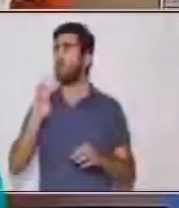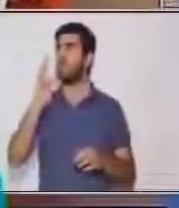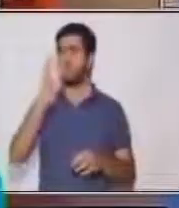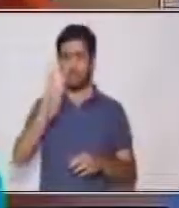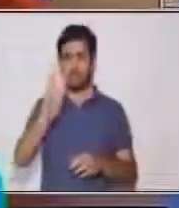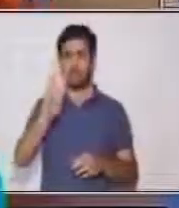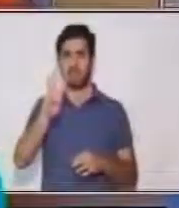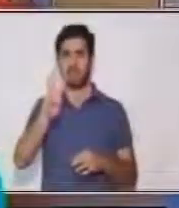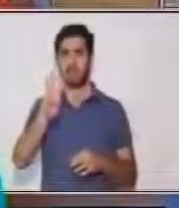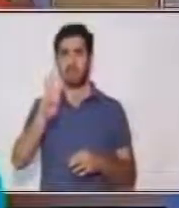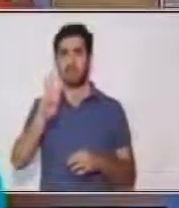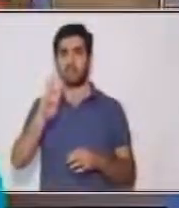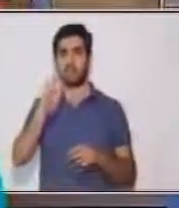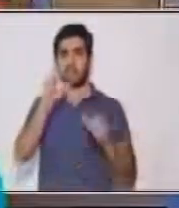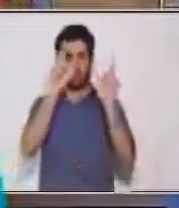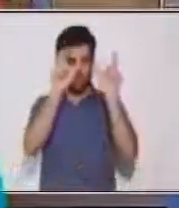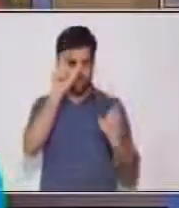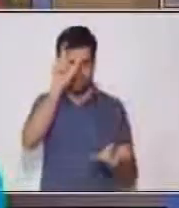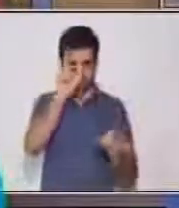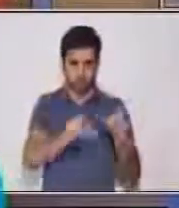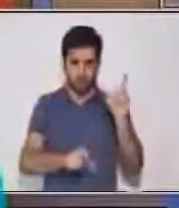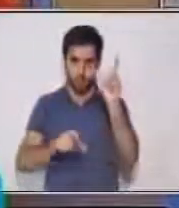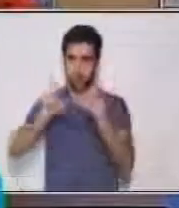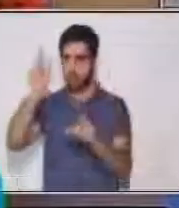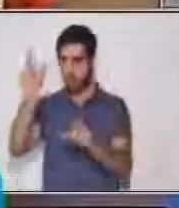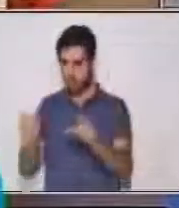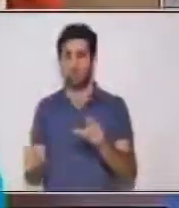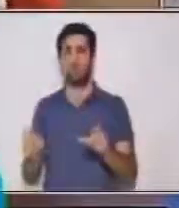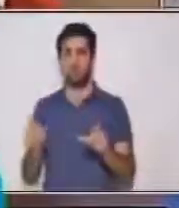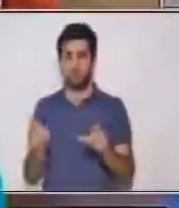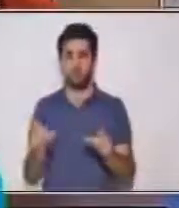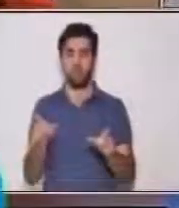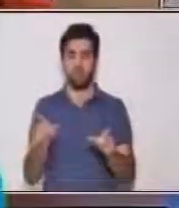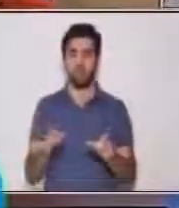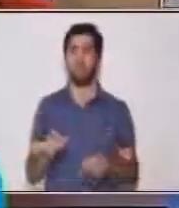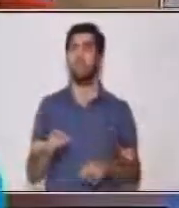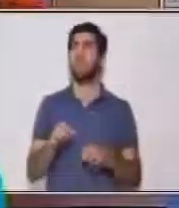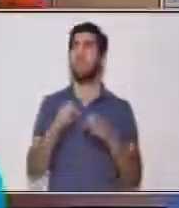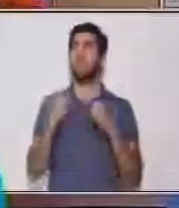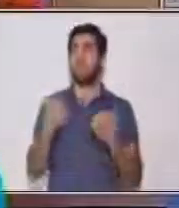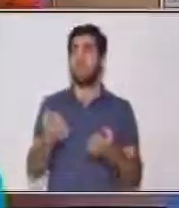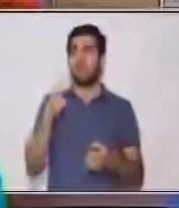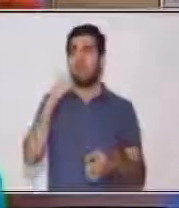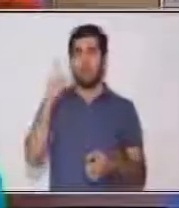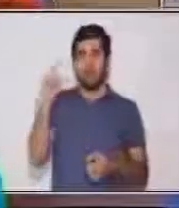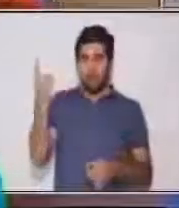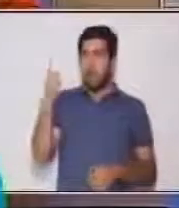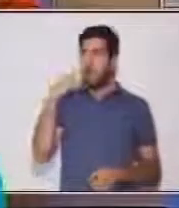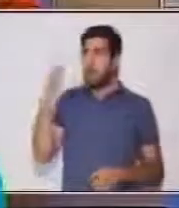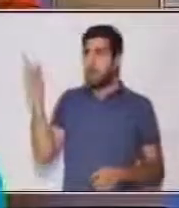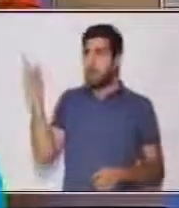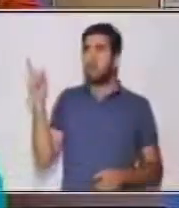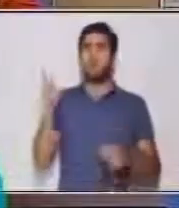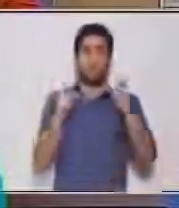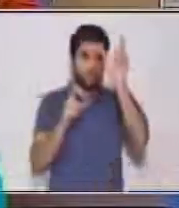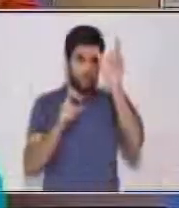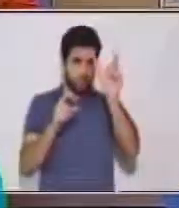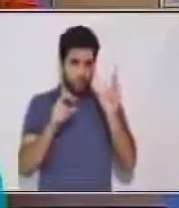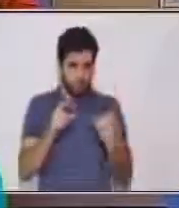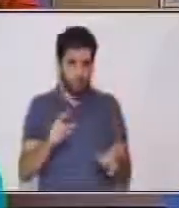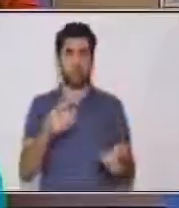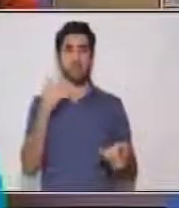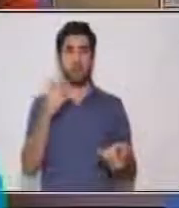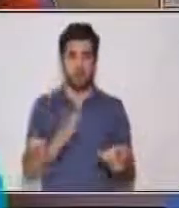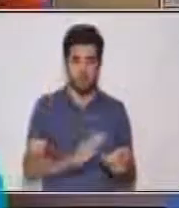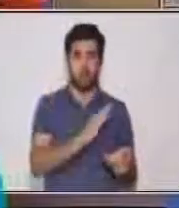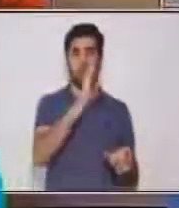También para eso debemos emplear estrategias de lectura. Para leer una columna, primero leo una, luego la que sigue, luego